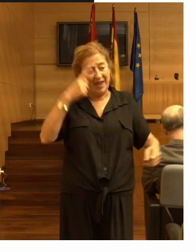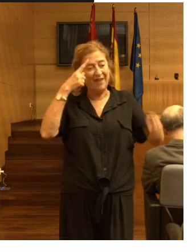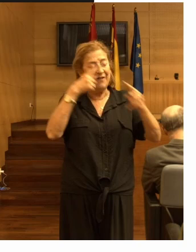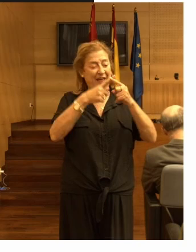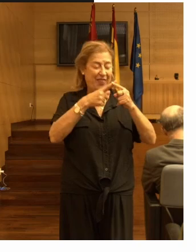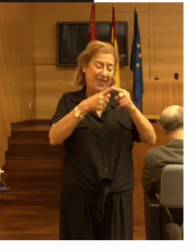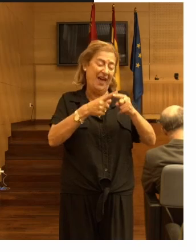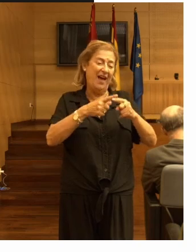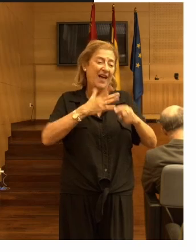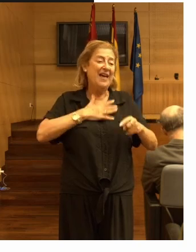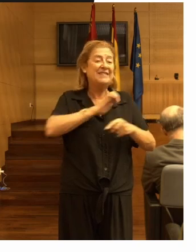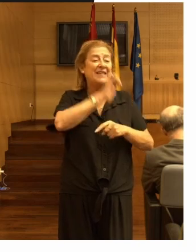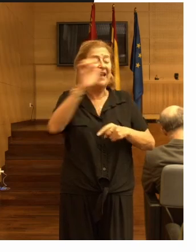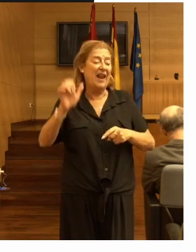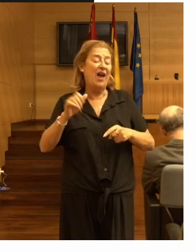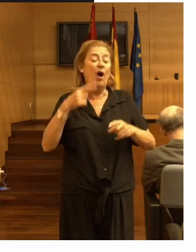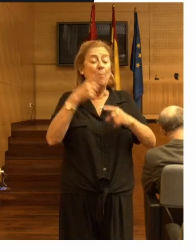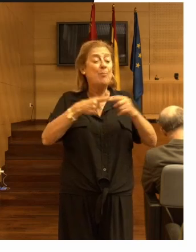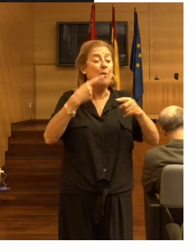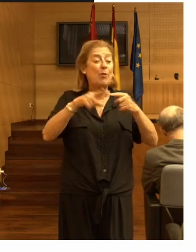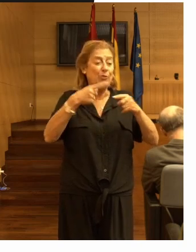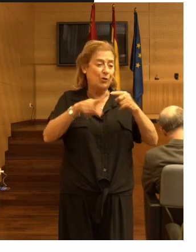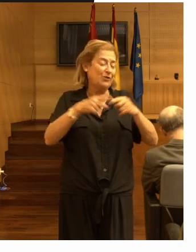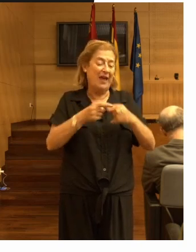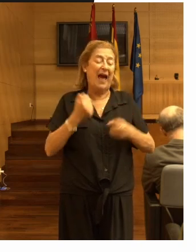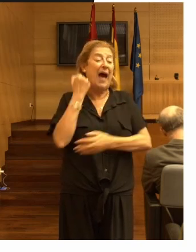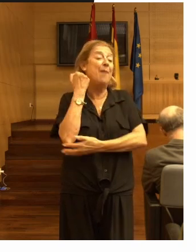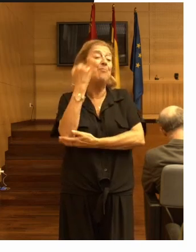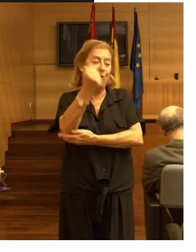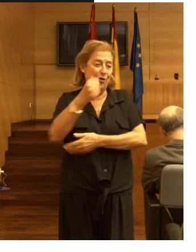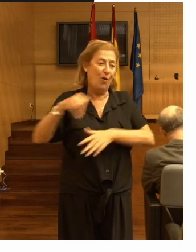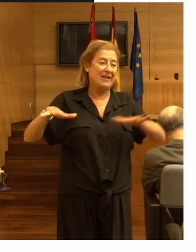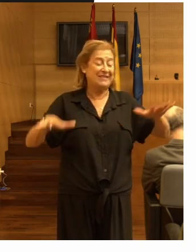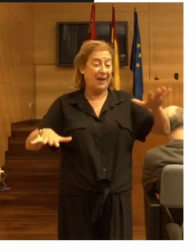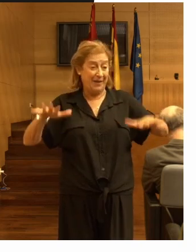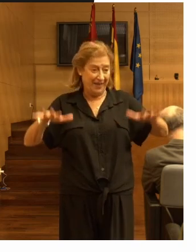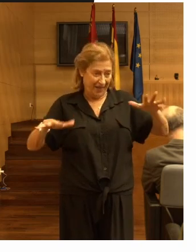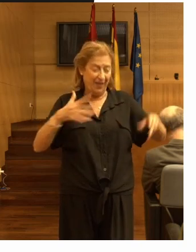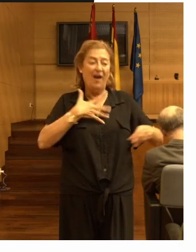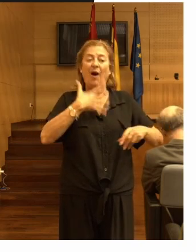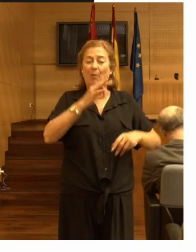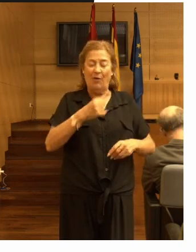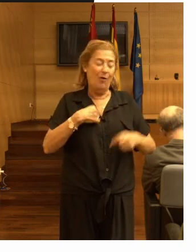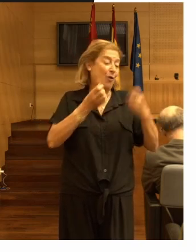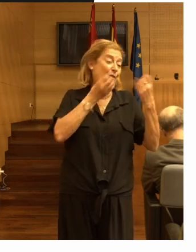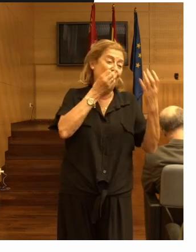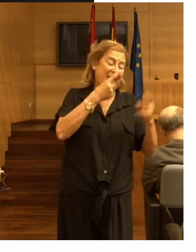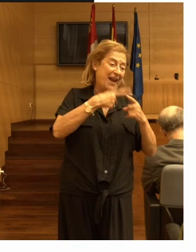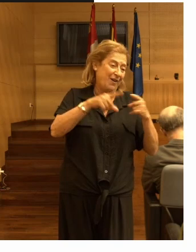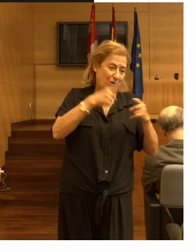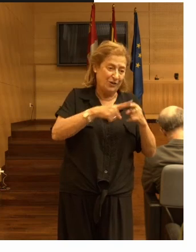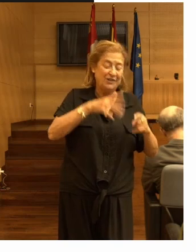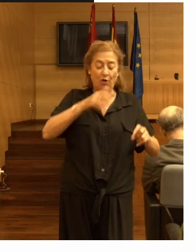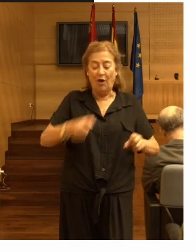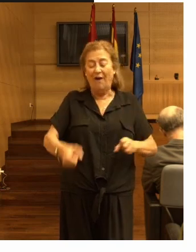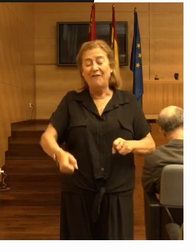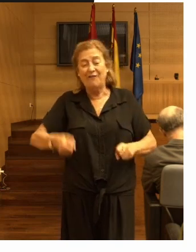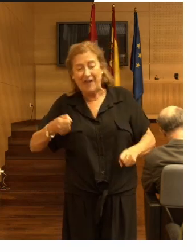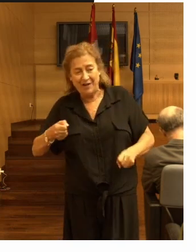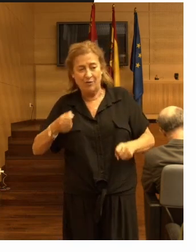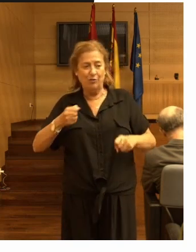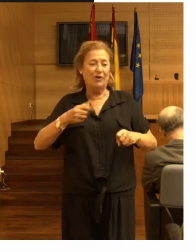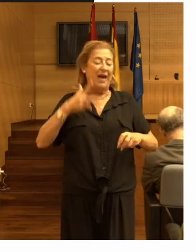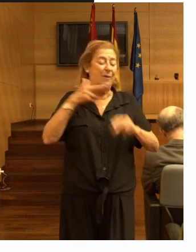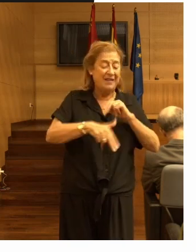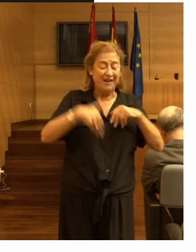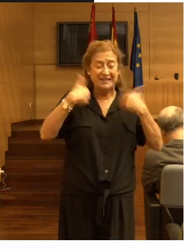productos de apoyo de accesibilidad entonces te puedo contar cantidad de cosas de los andadores y los frenos y evitar que se caigan cuando se sientan